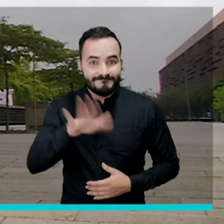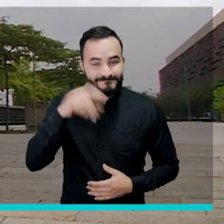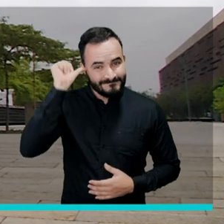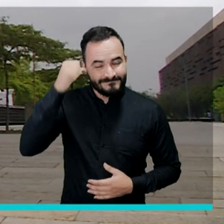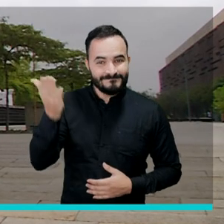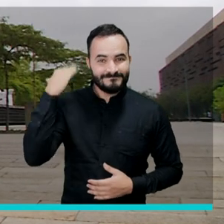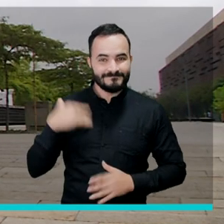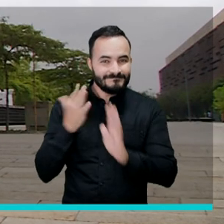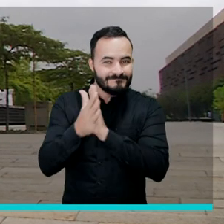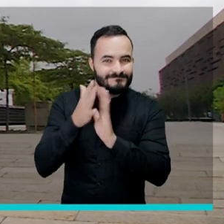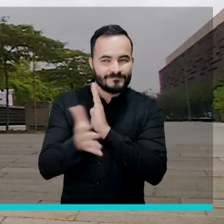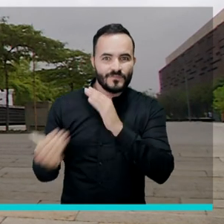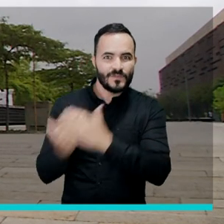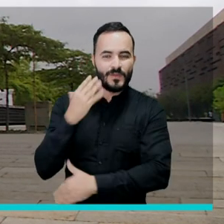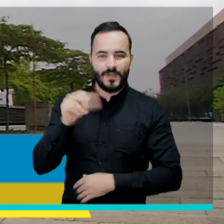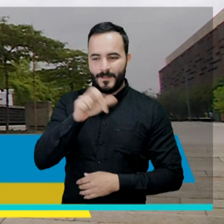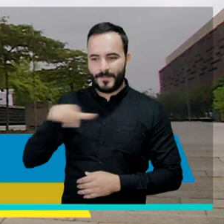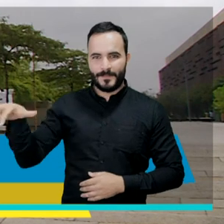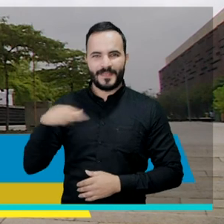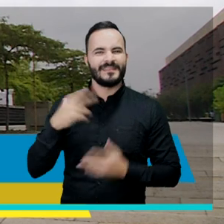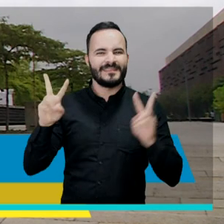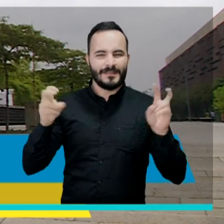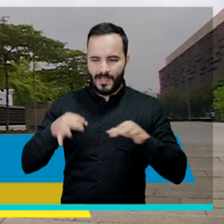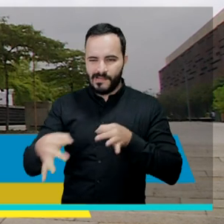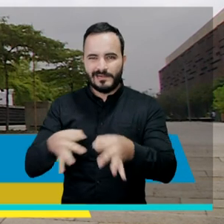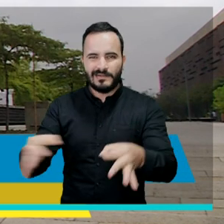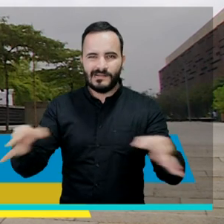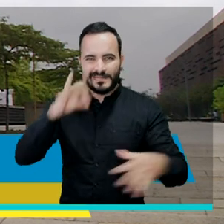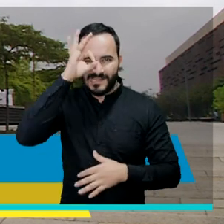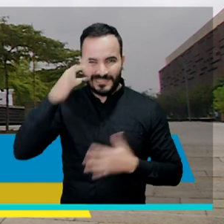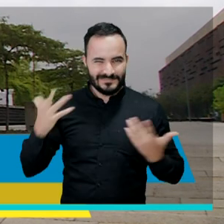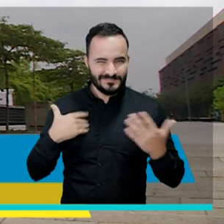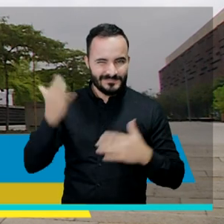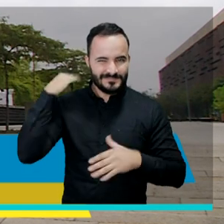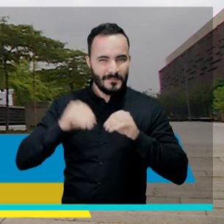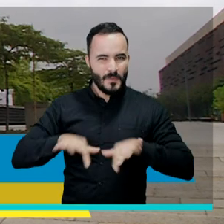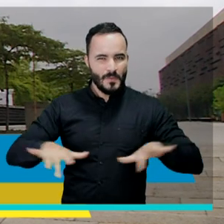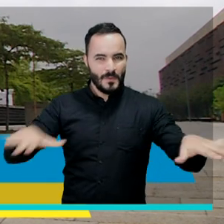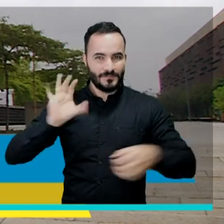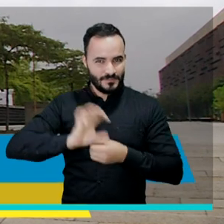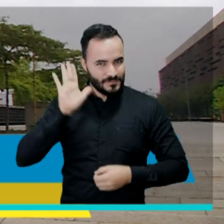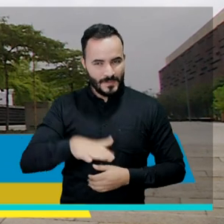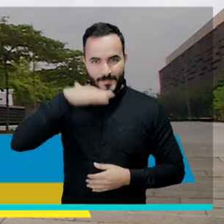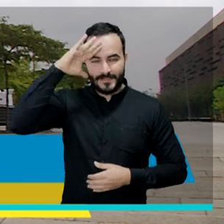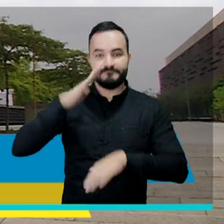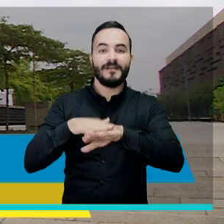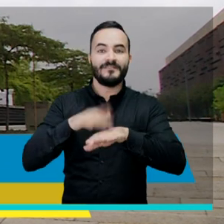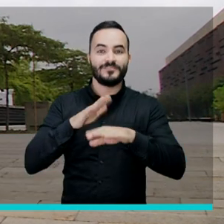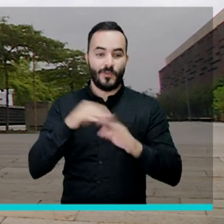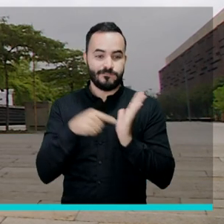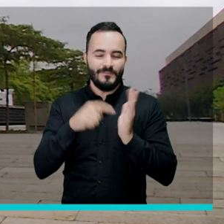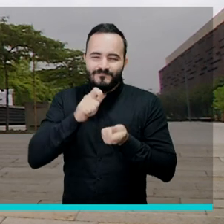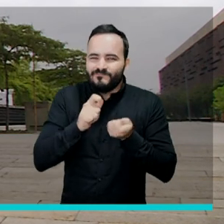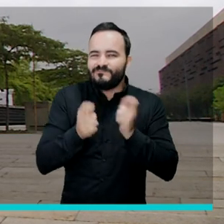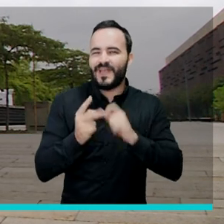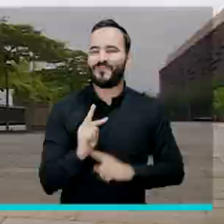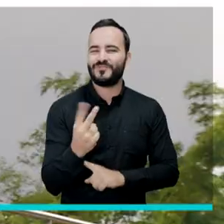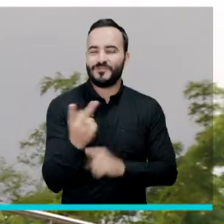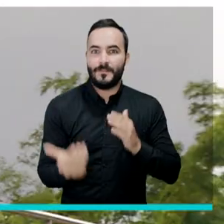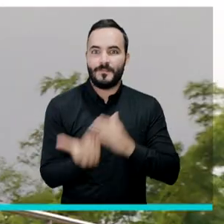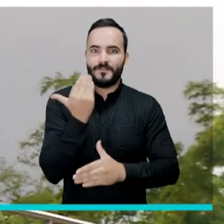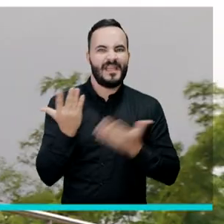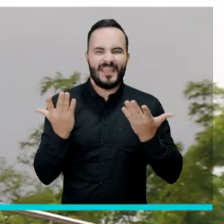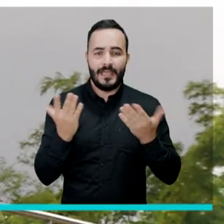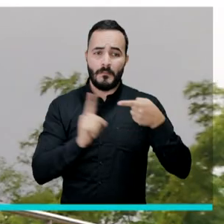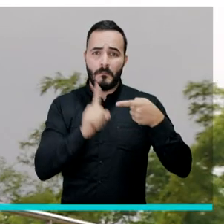¿Recuerdan la aplicación móvil HuecosMED, utilizada para reportar huecos o baches en las vías? Pues evolucionó y hoy se conoce como ReportesMED,